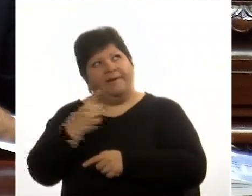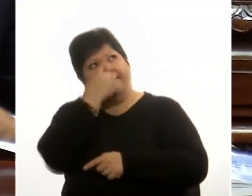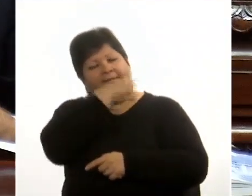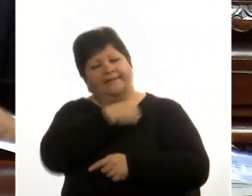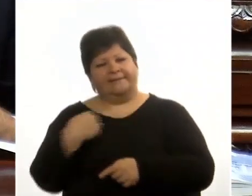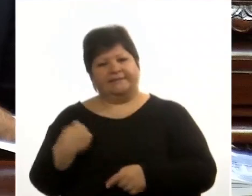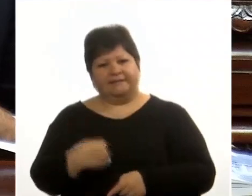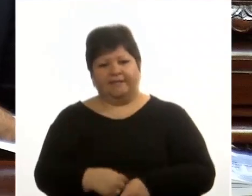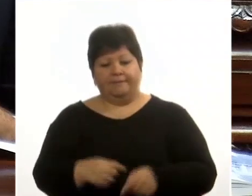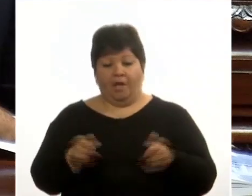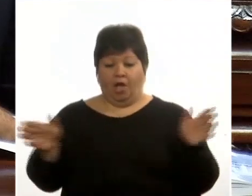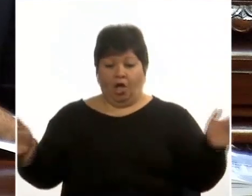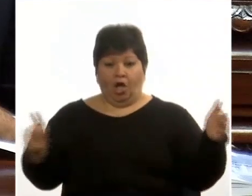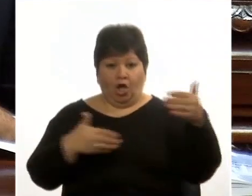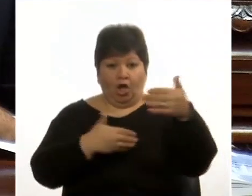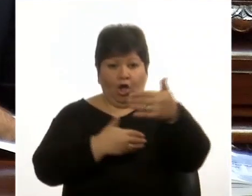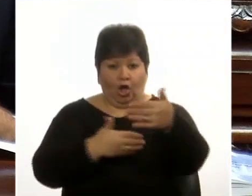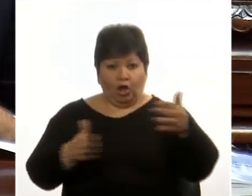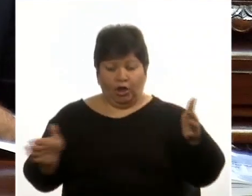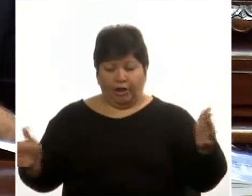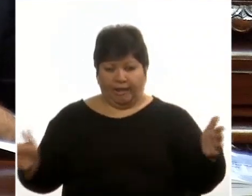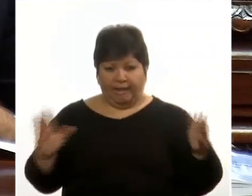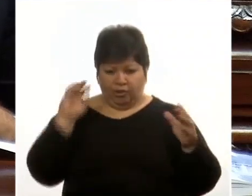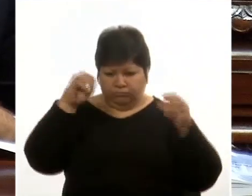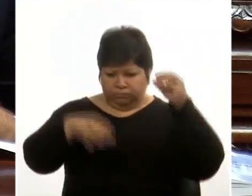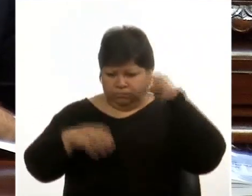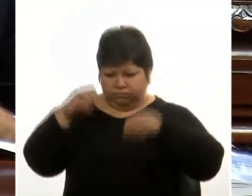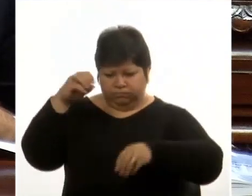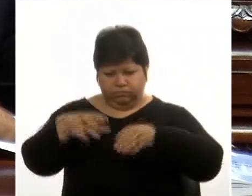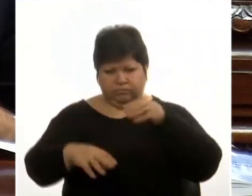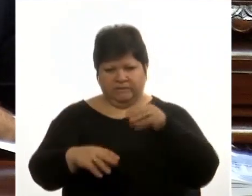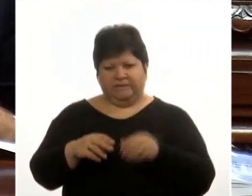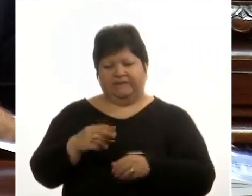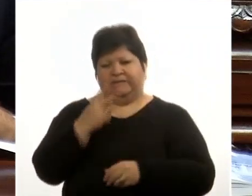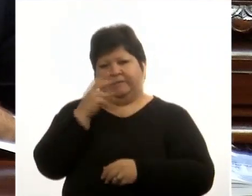cuesta 3 mil dólares y lleva un producto de 20 mil.